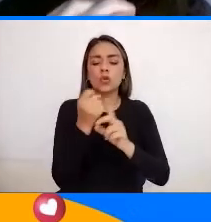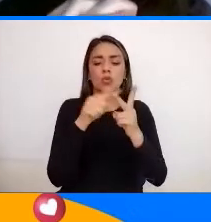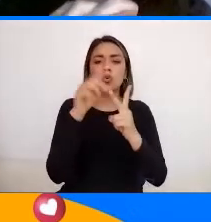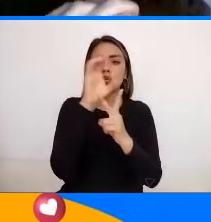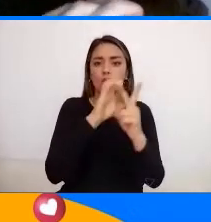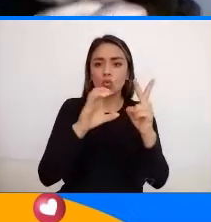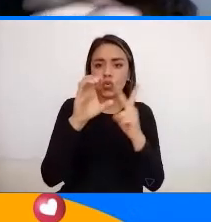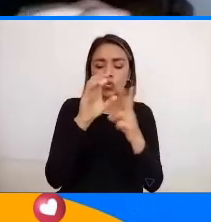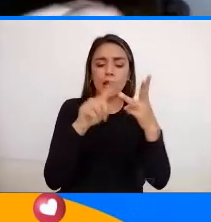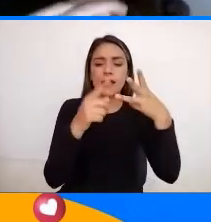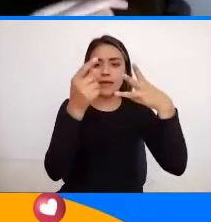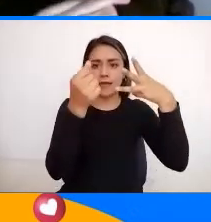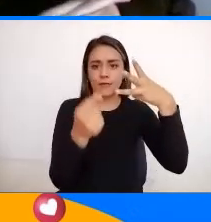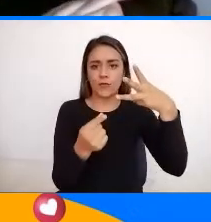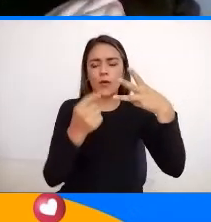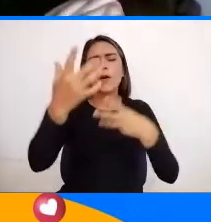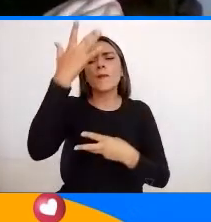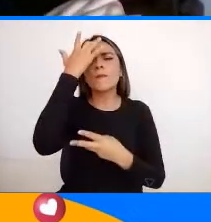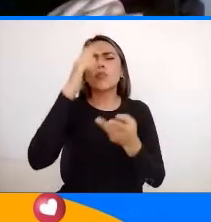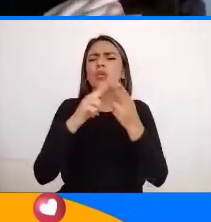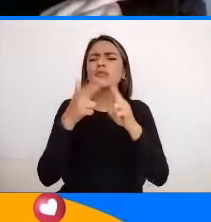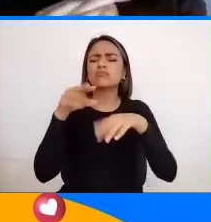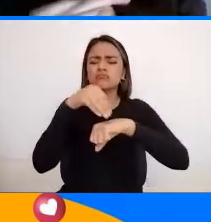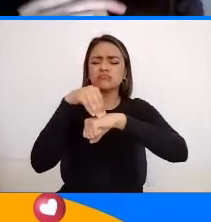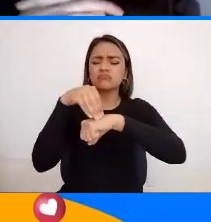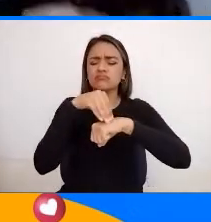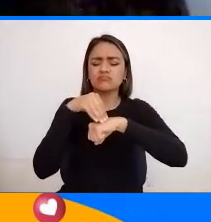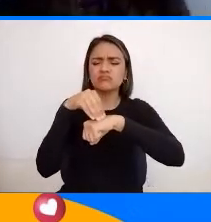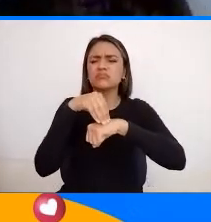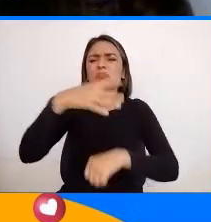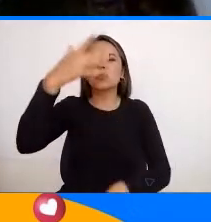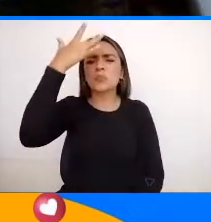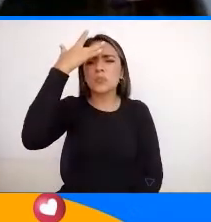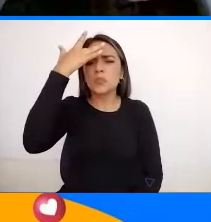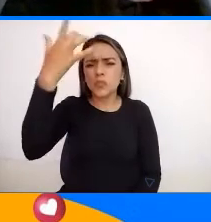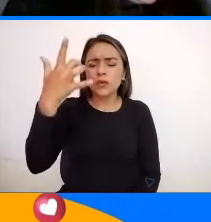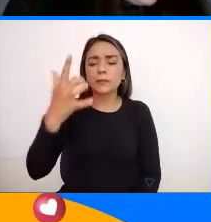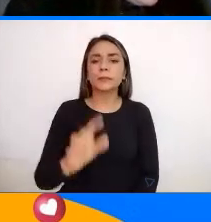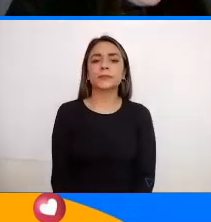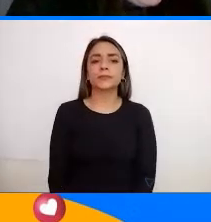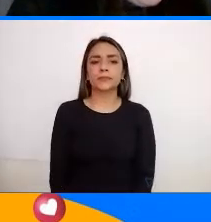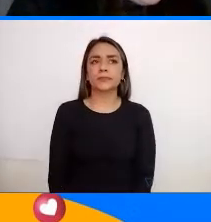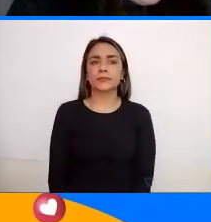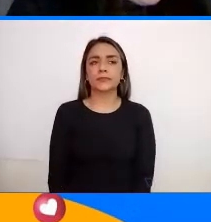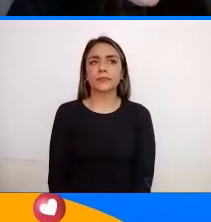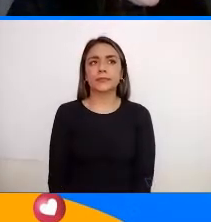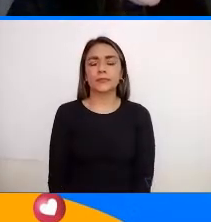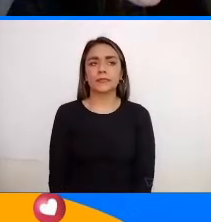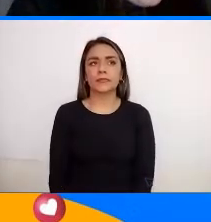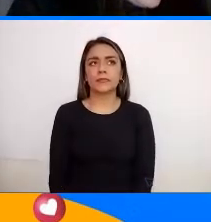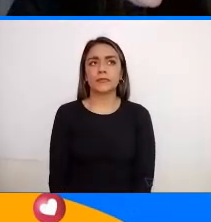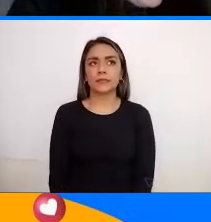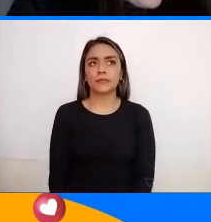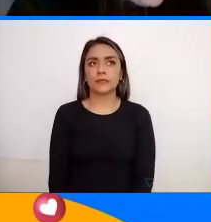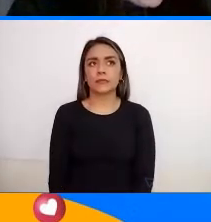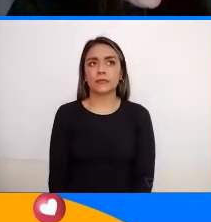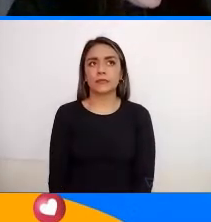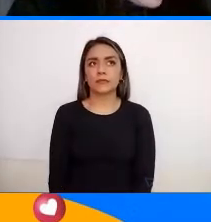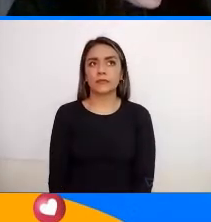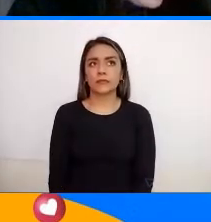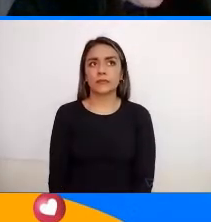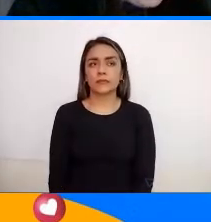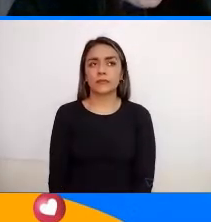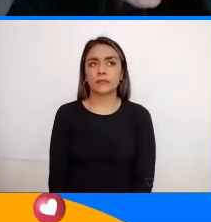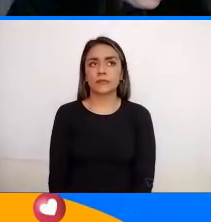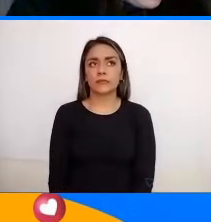económico ¿Por qué decimos fenómeno? No sé si me pueden ir aquí leyendo Para que yo primera actividad yo de